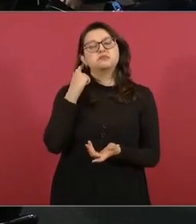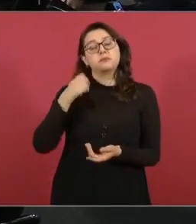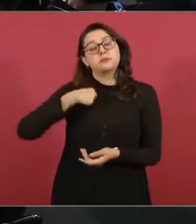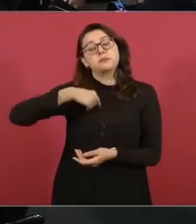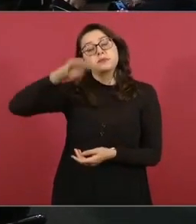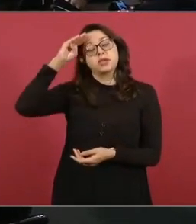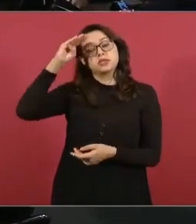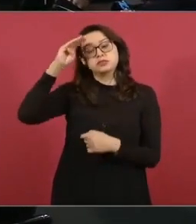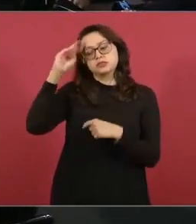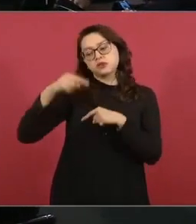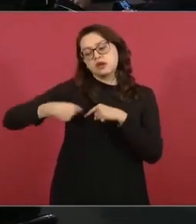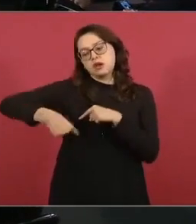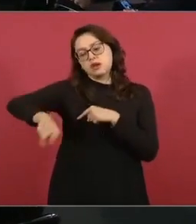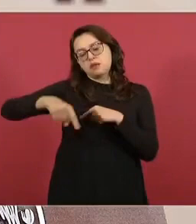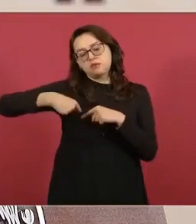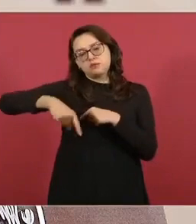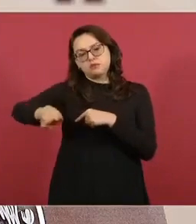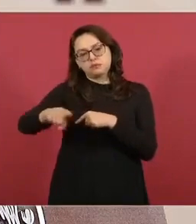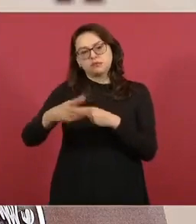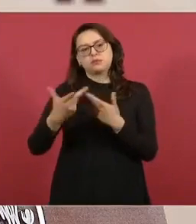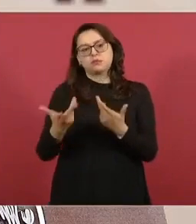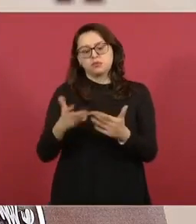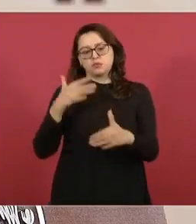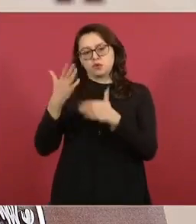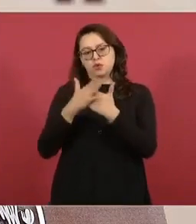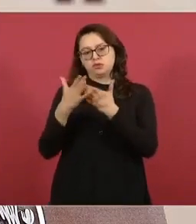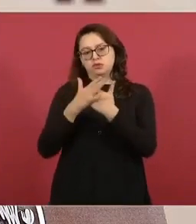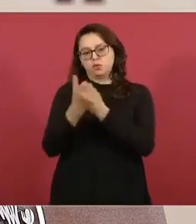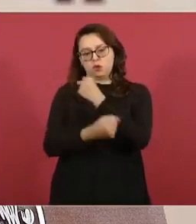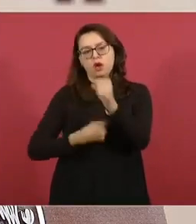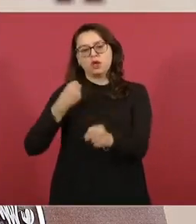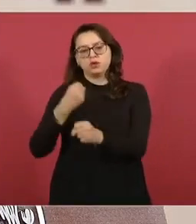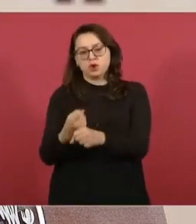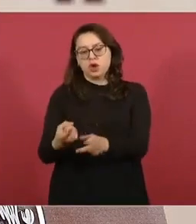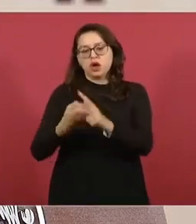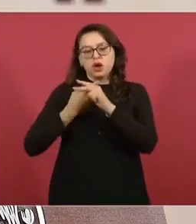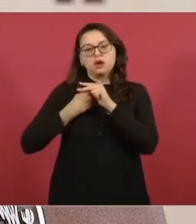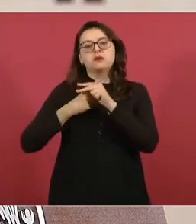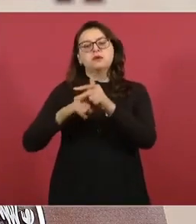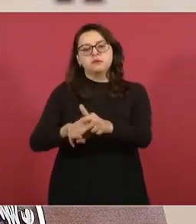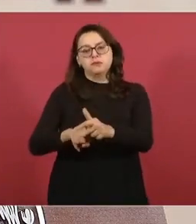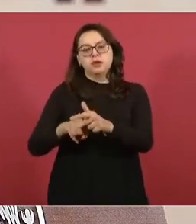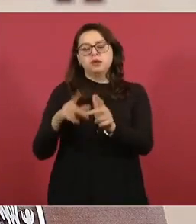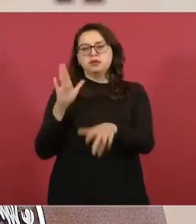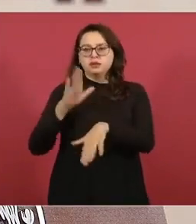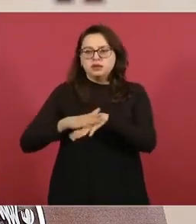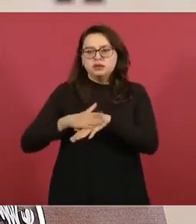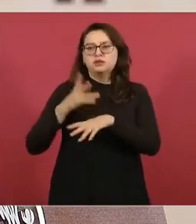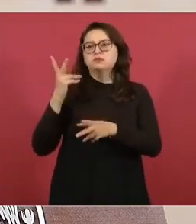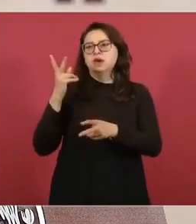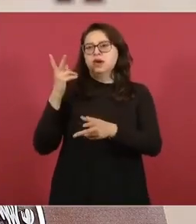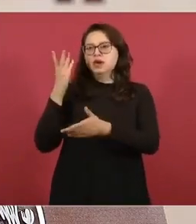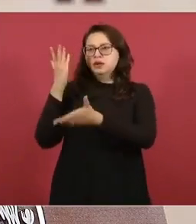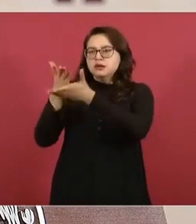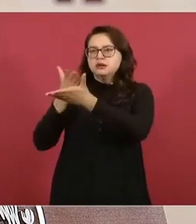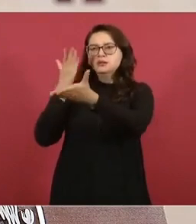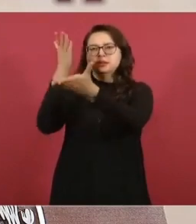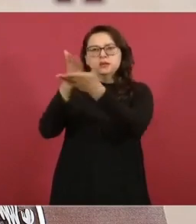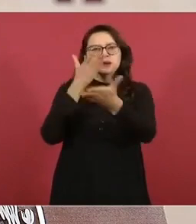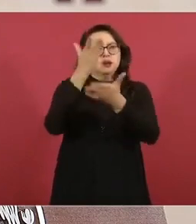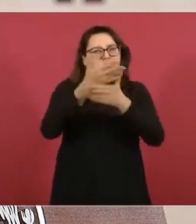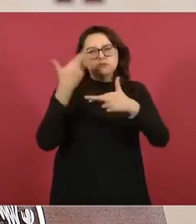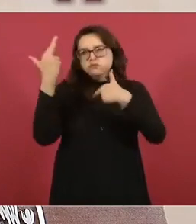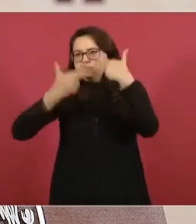meses para que a partir del próximo año ya empiecen las visitas de verificación hacia las diferentes